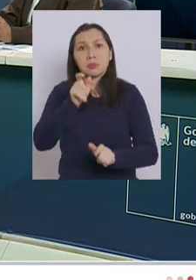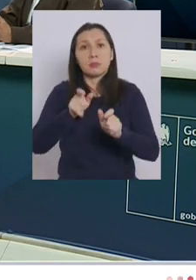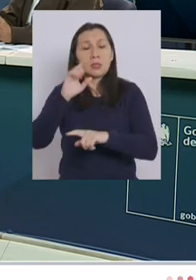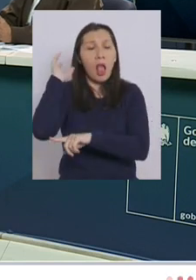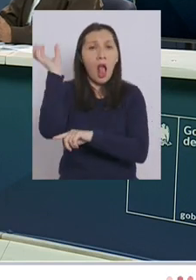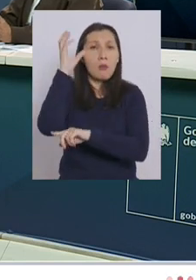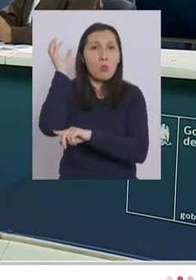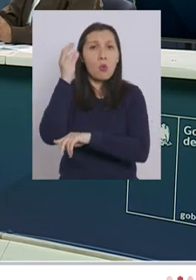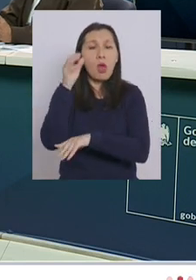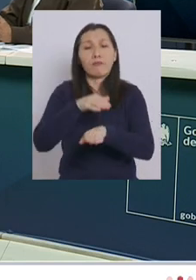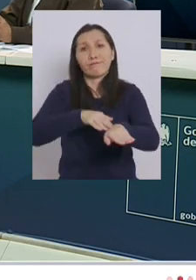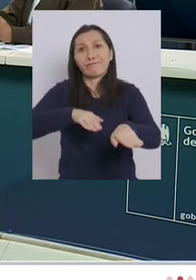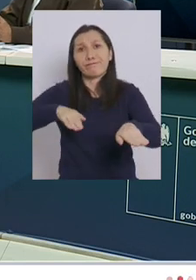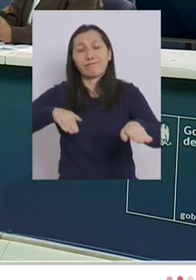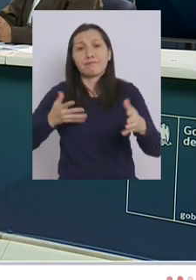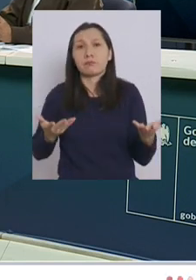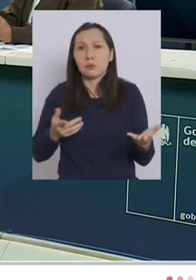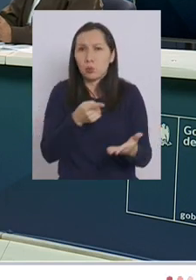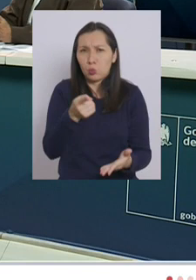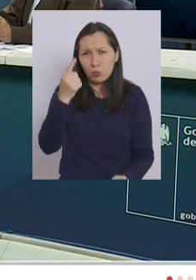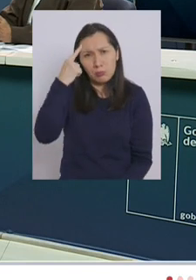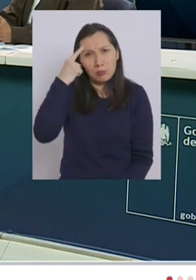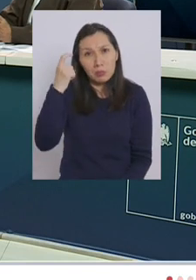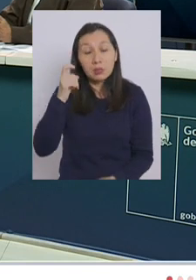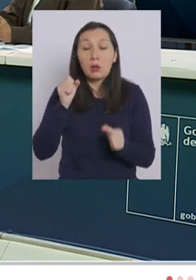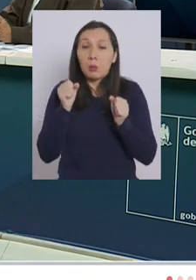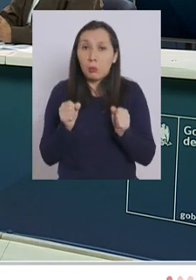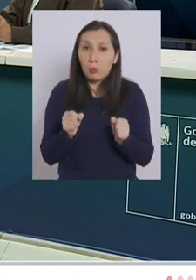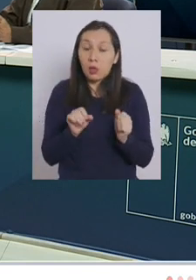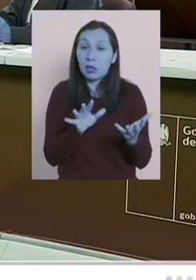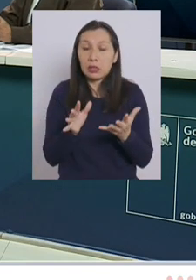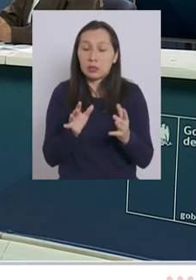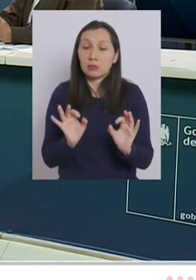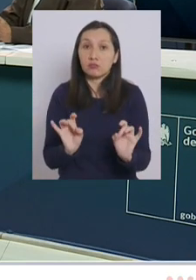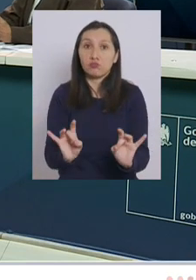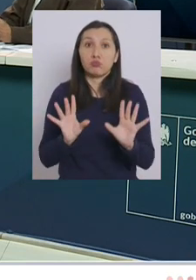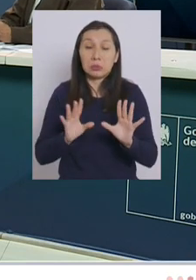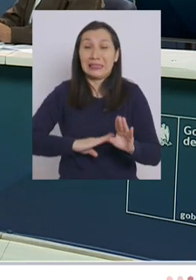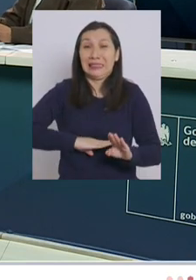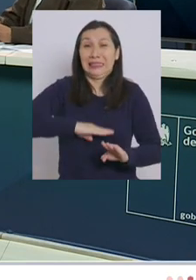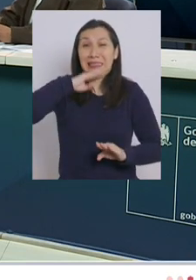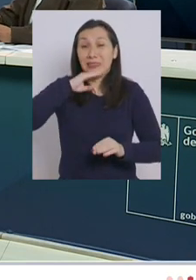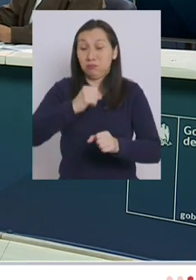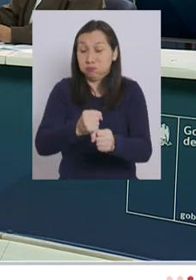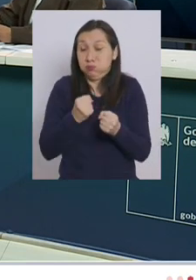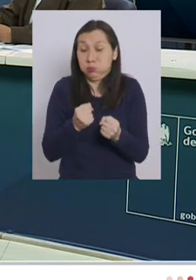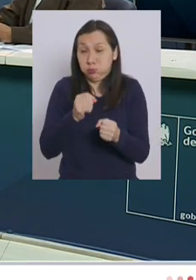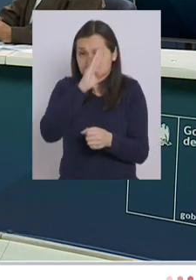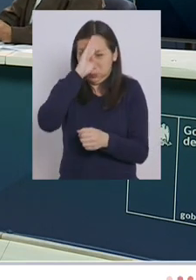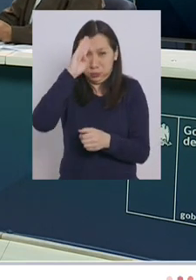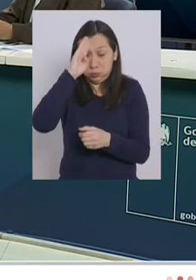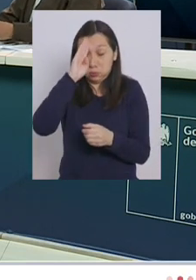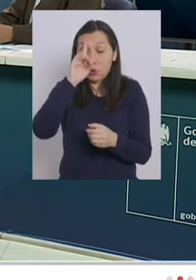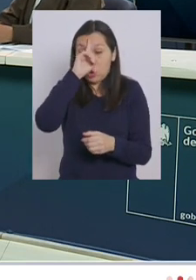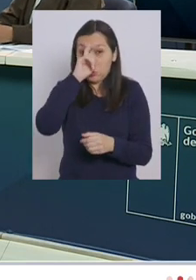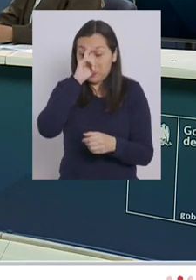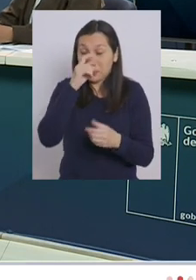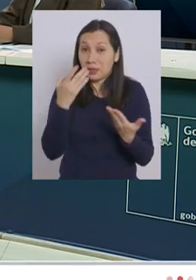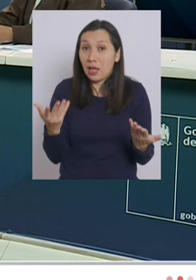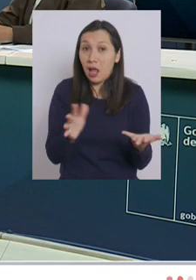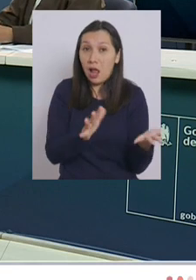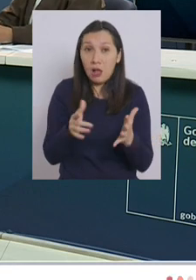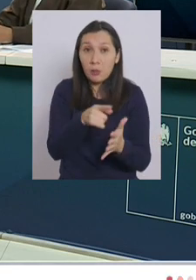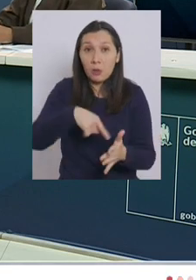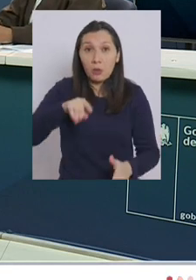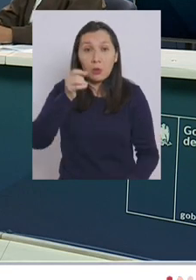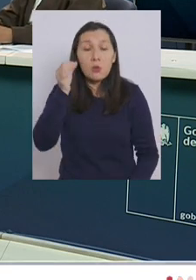ambulancias a su juicio hoy día cree que podríamos estar ante un inminente colapso de la red asistencial sobre todo desde el punto de vista